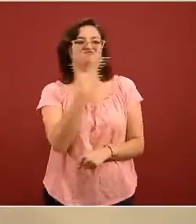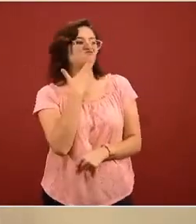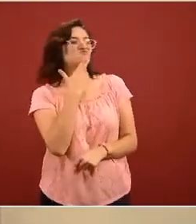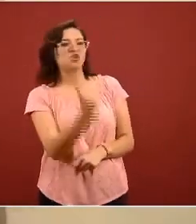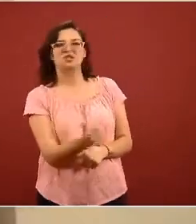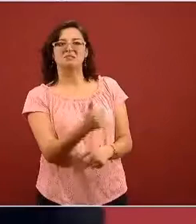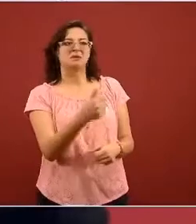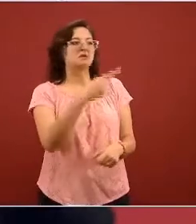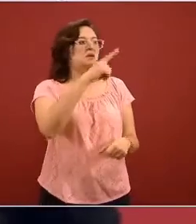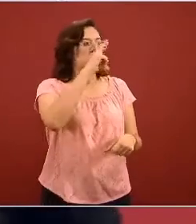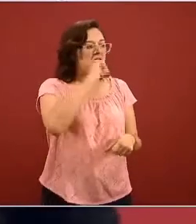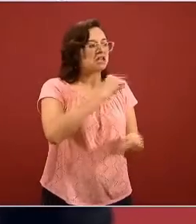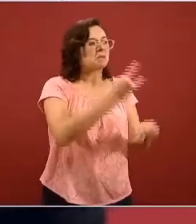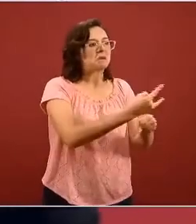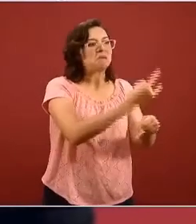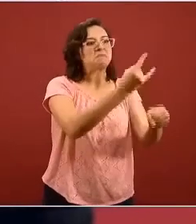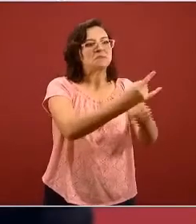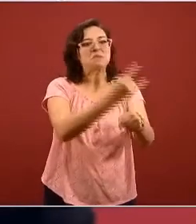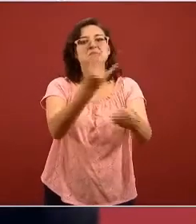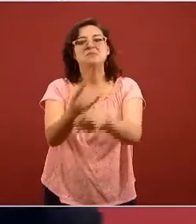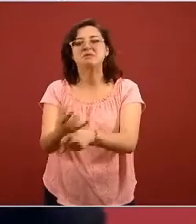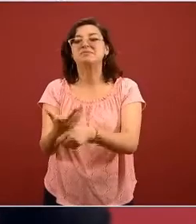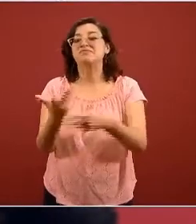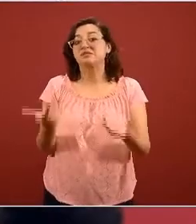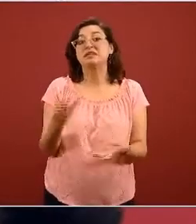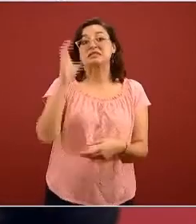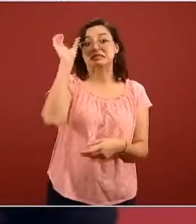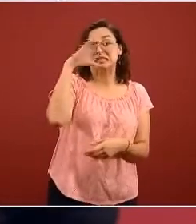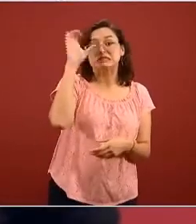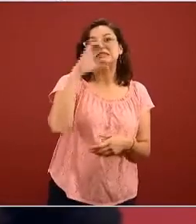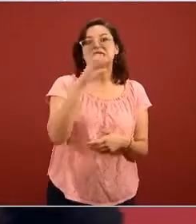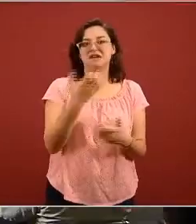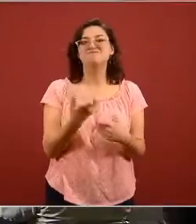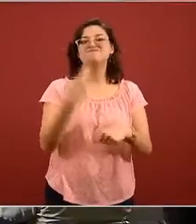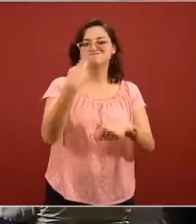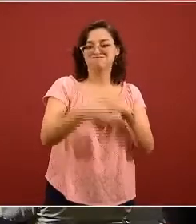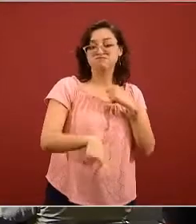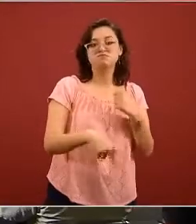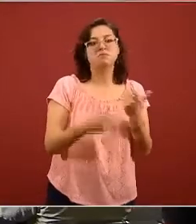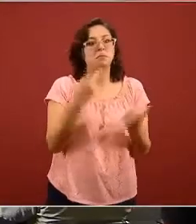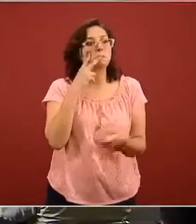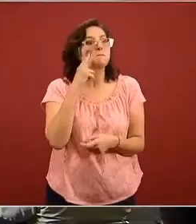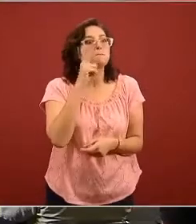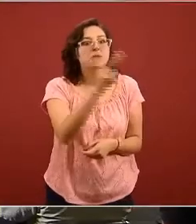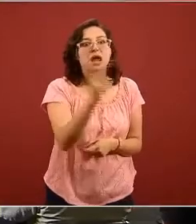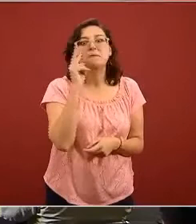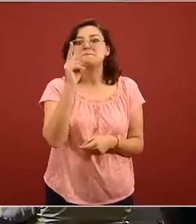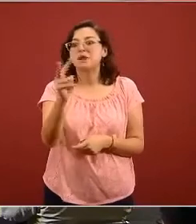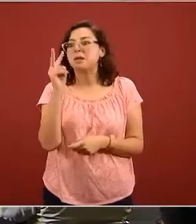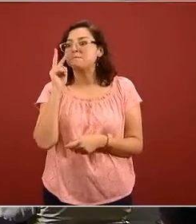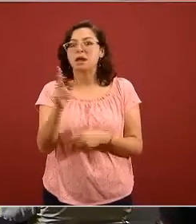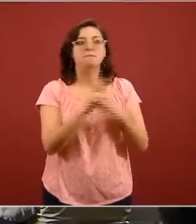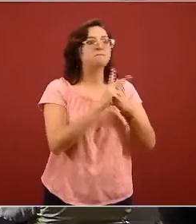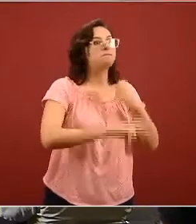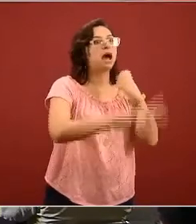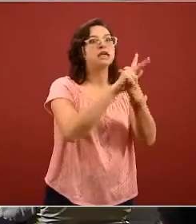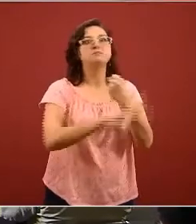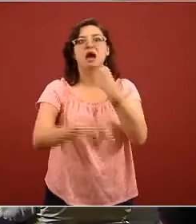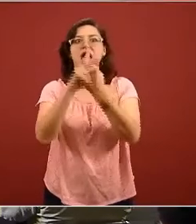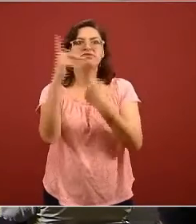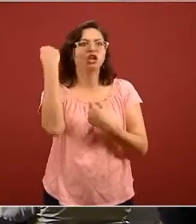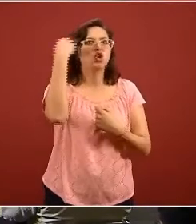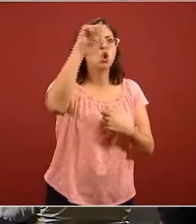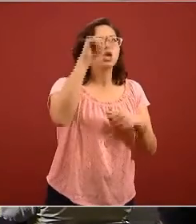ha afectado y ha cooptado a la ciencia y países con poderosísimos sistemas tecnocientíficos como Estados